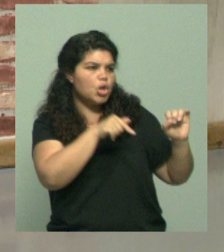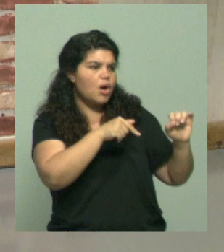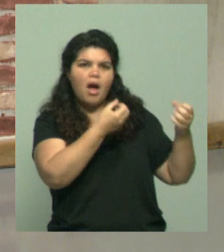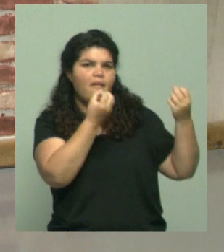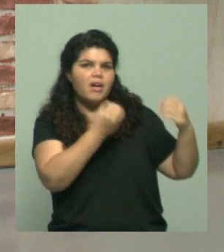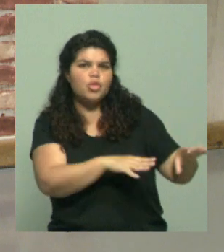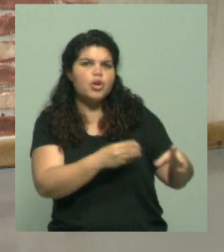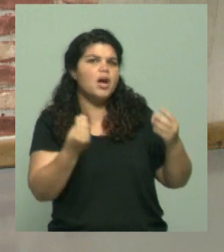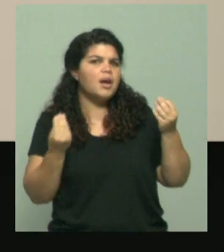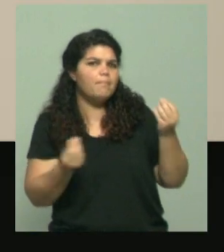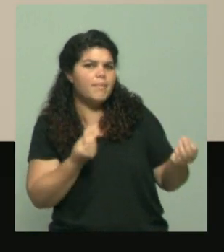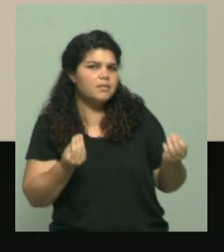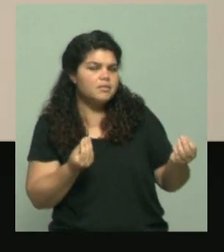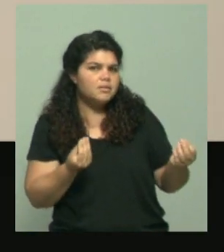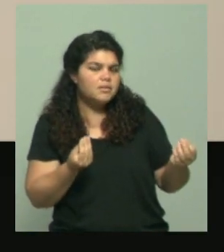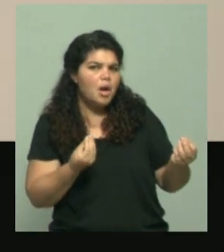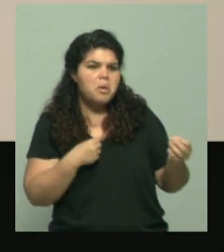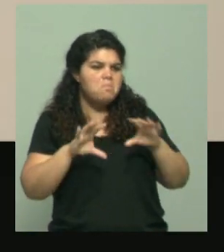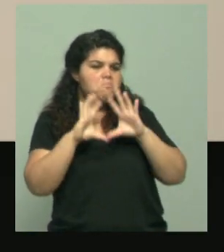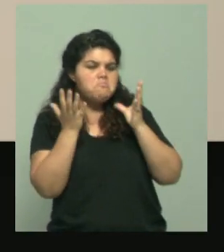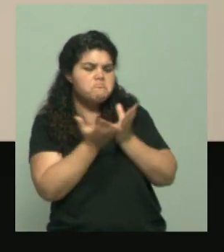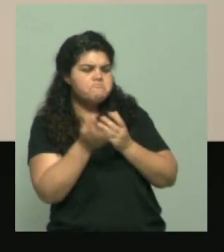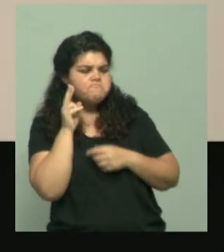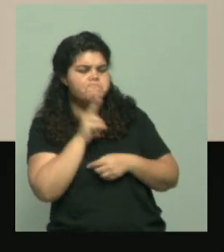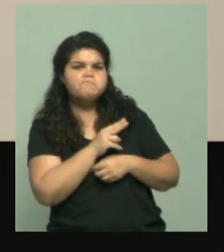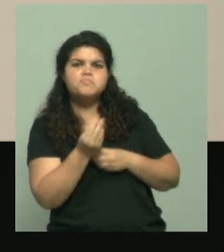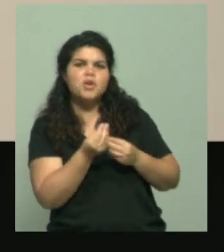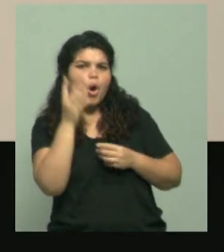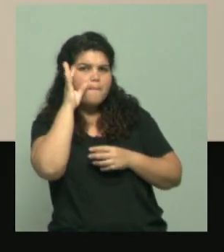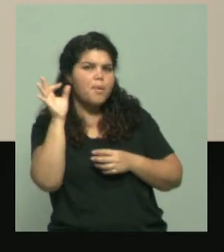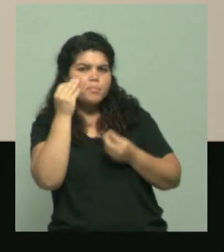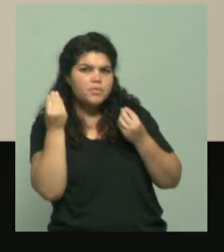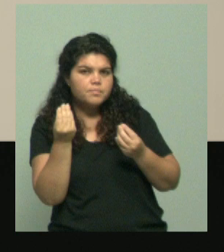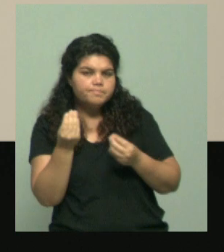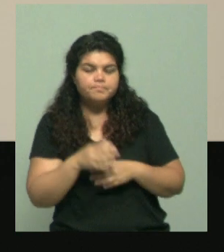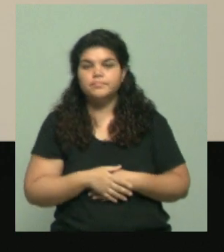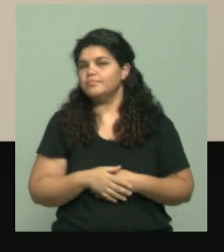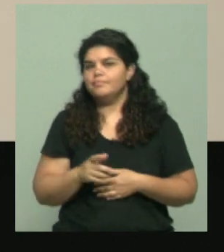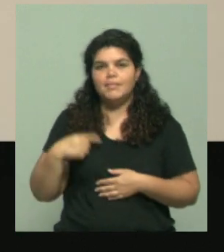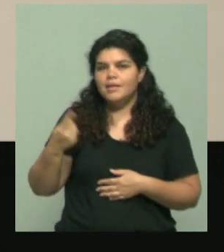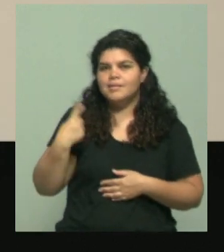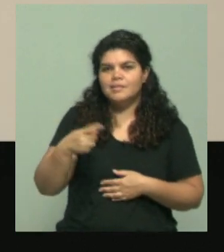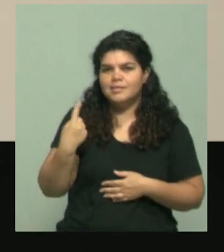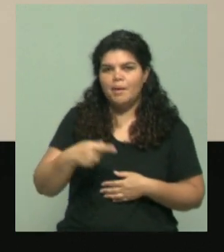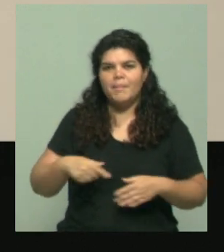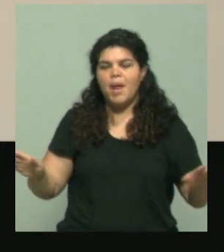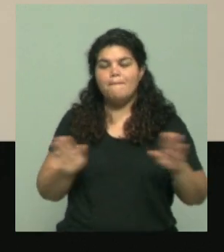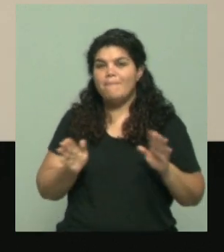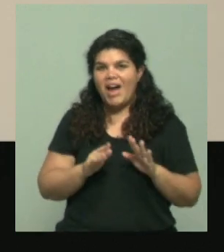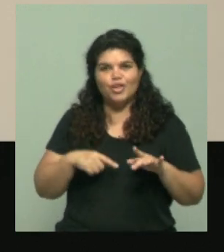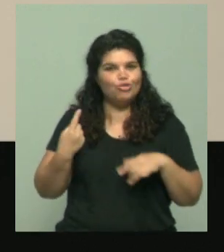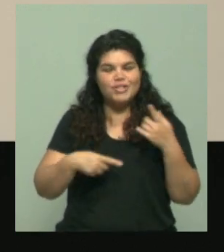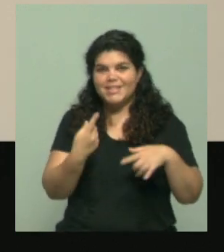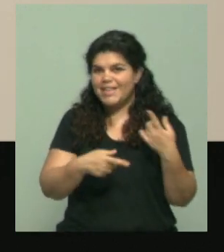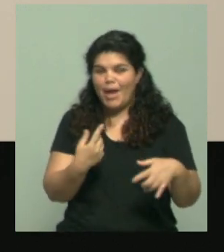En ese sentido, yo lo que interpreto, lo que entiendo es que siempre se juega con el impacto, hay una forma, estilo, una línea